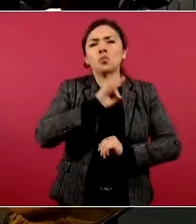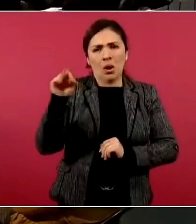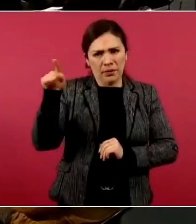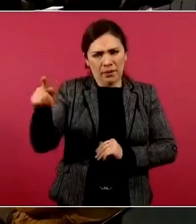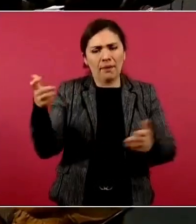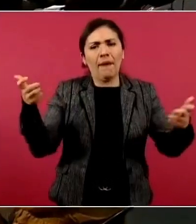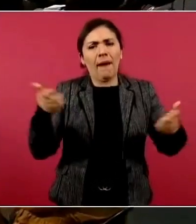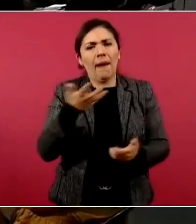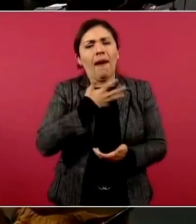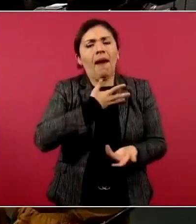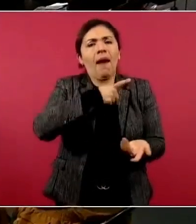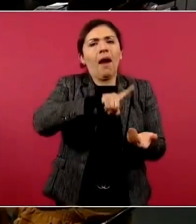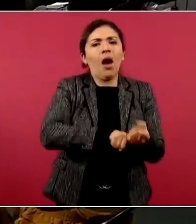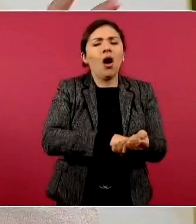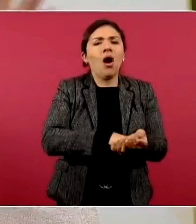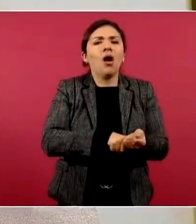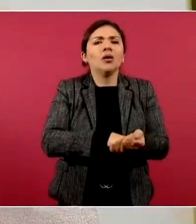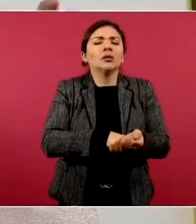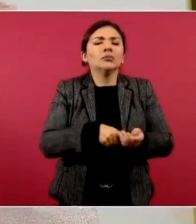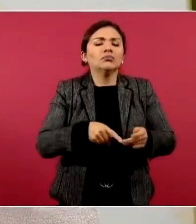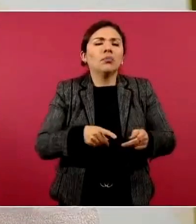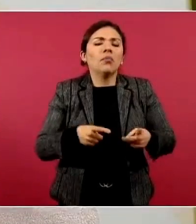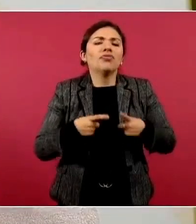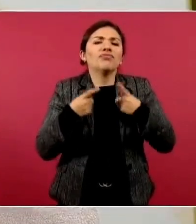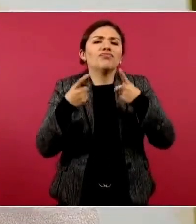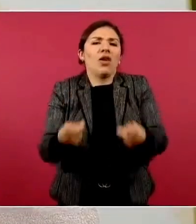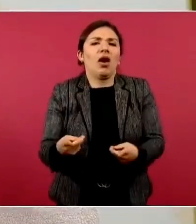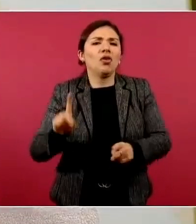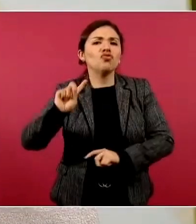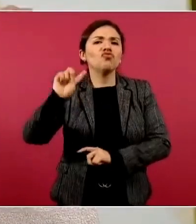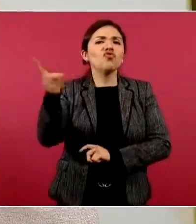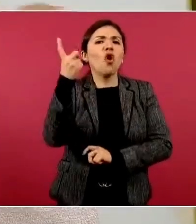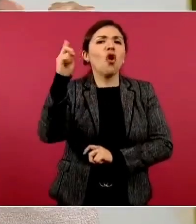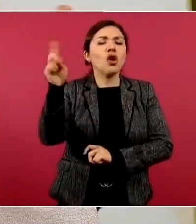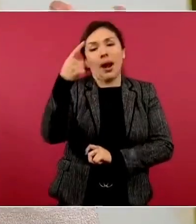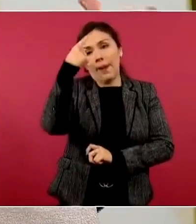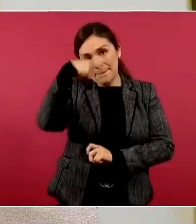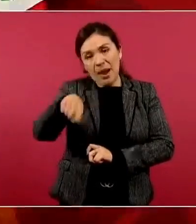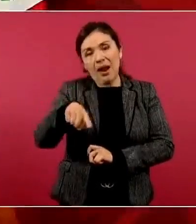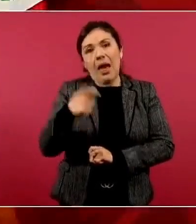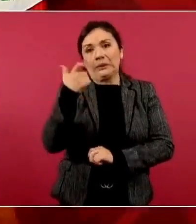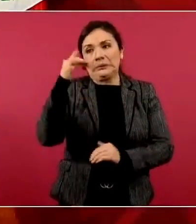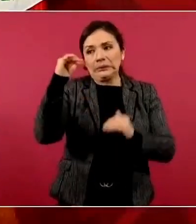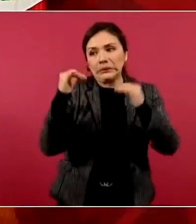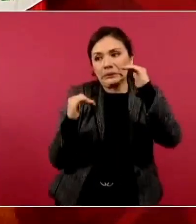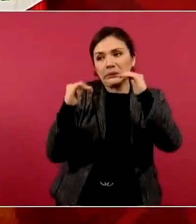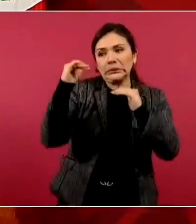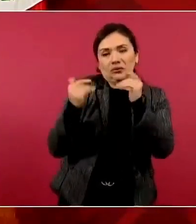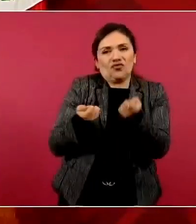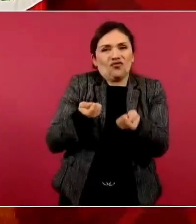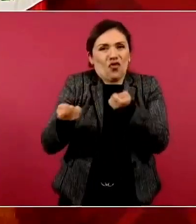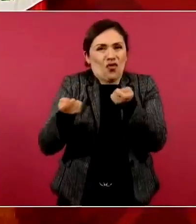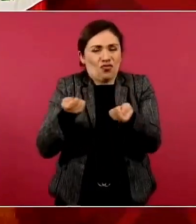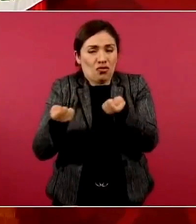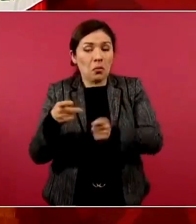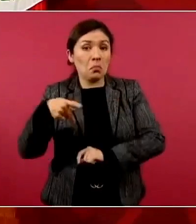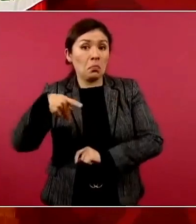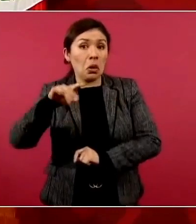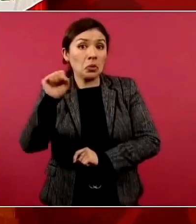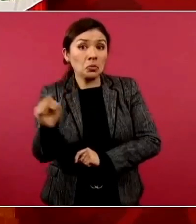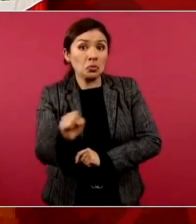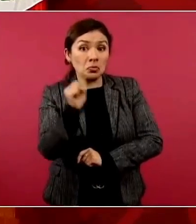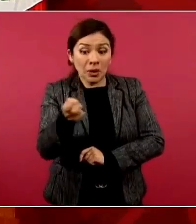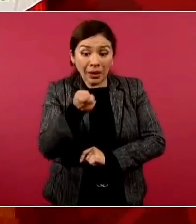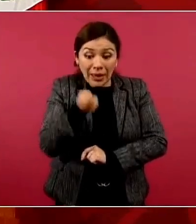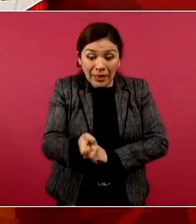al mercado para controlar la depreciación. Afortunadamente, en el